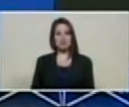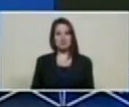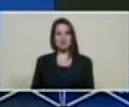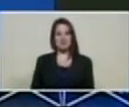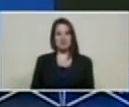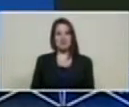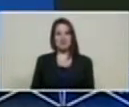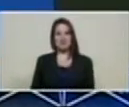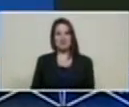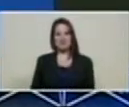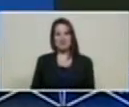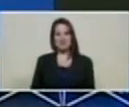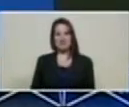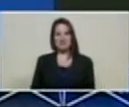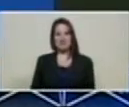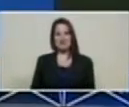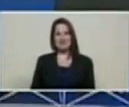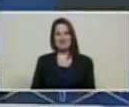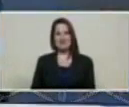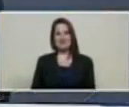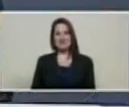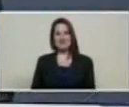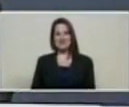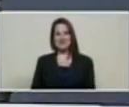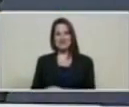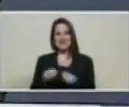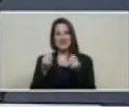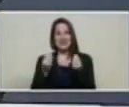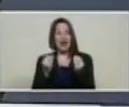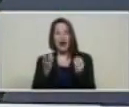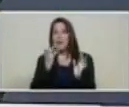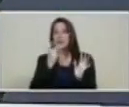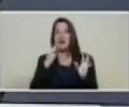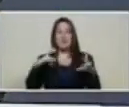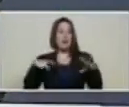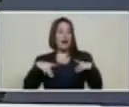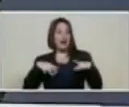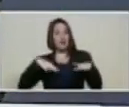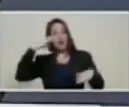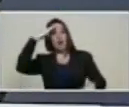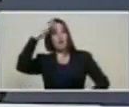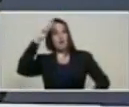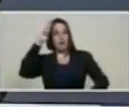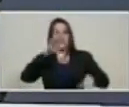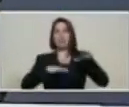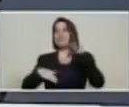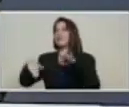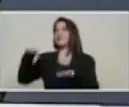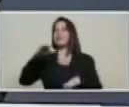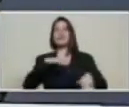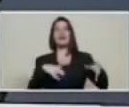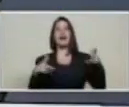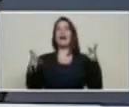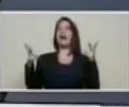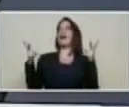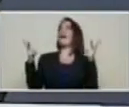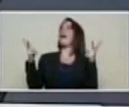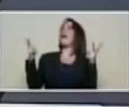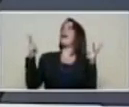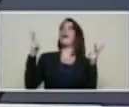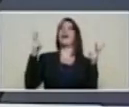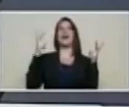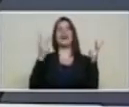Si usted quiere pasar sus vacaciones en Varadero, no sé, en cualquier lugar del mundo,